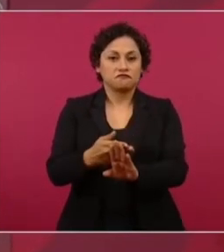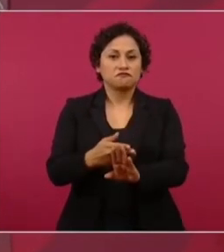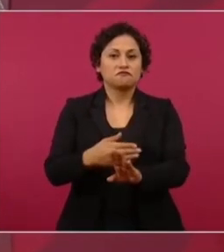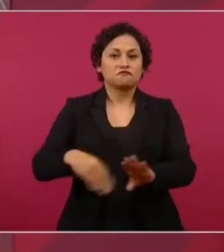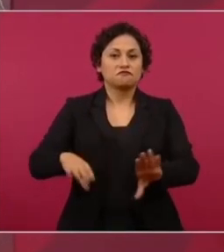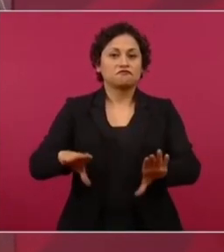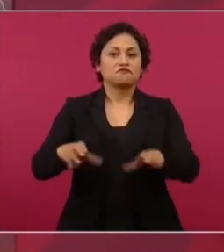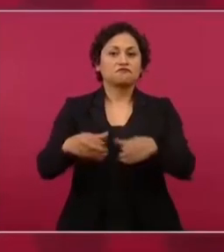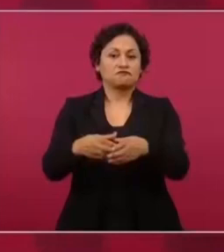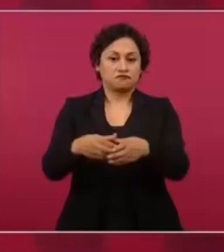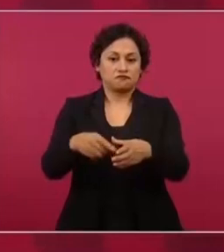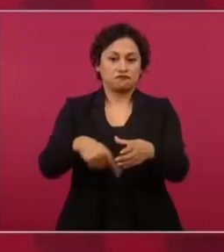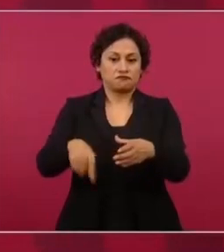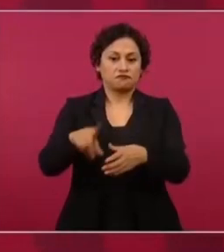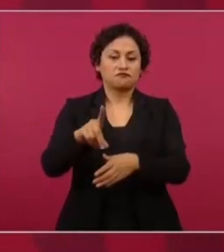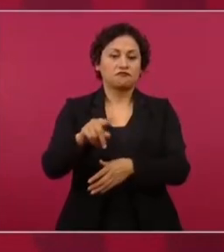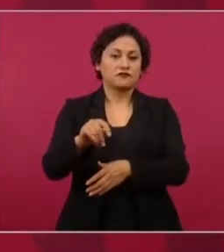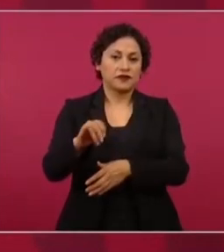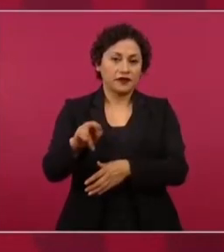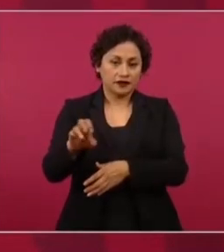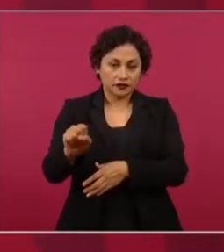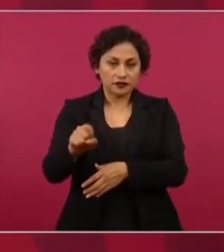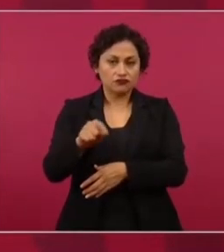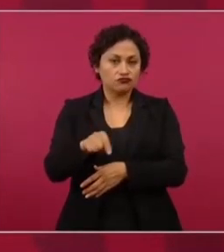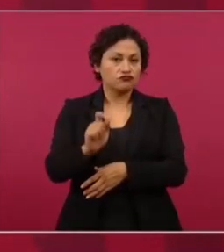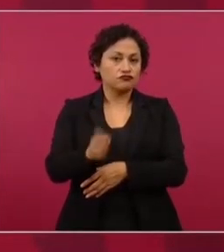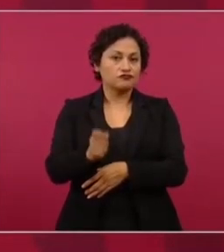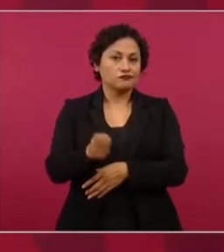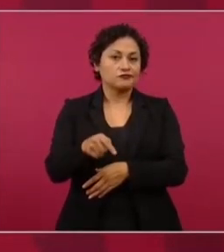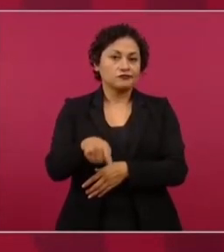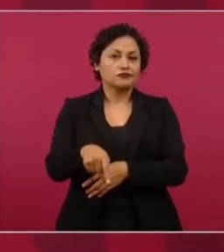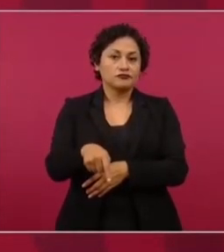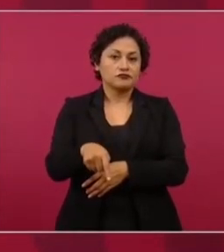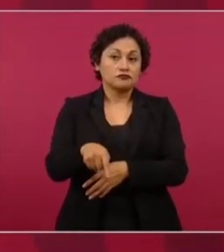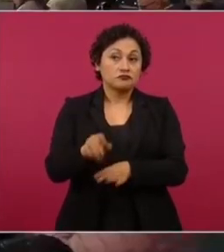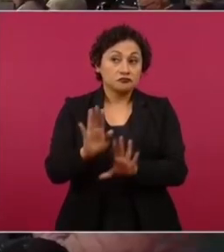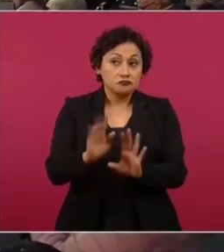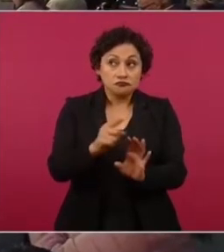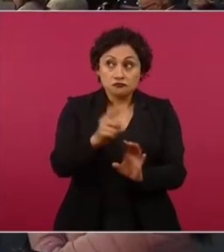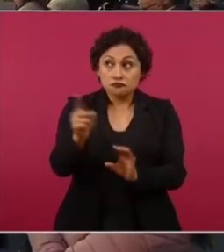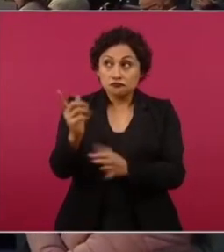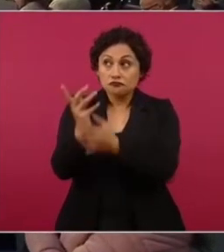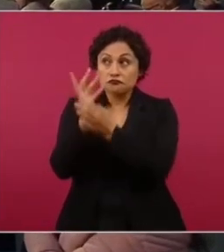que hay quienes sostienen que fue un auto atentado